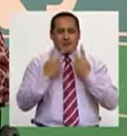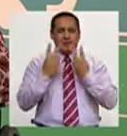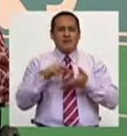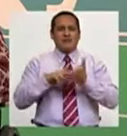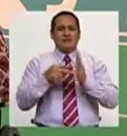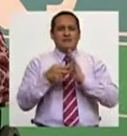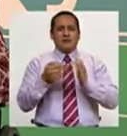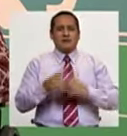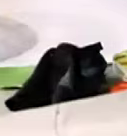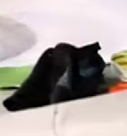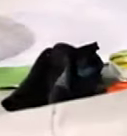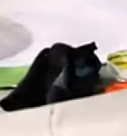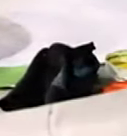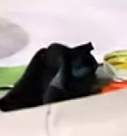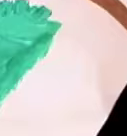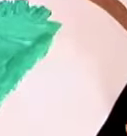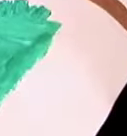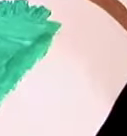Veamos de qué se trata.